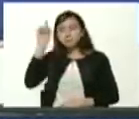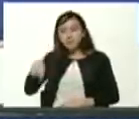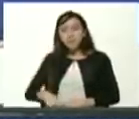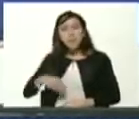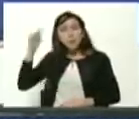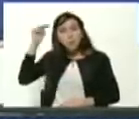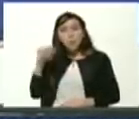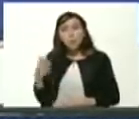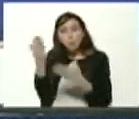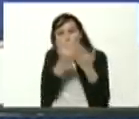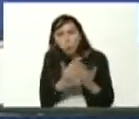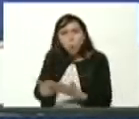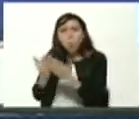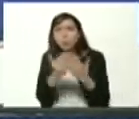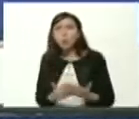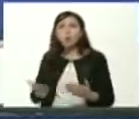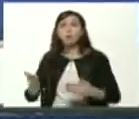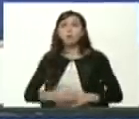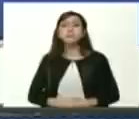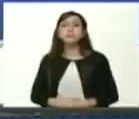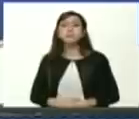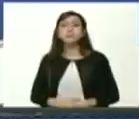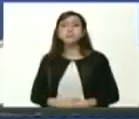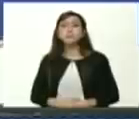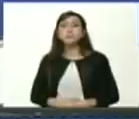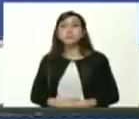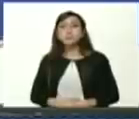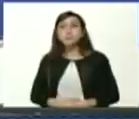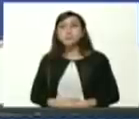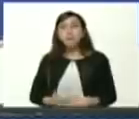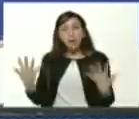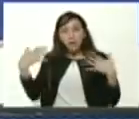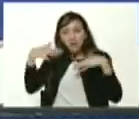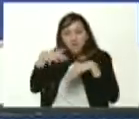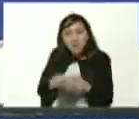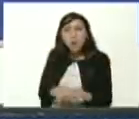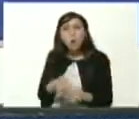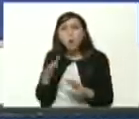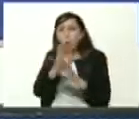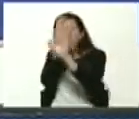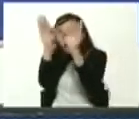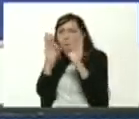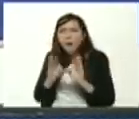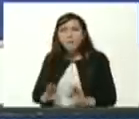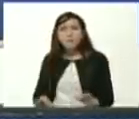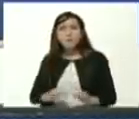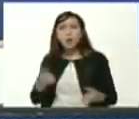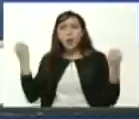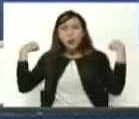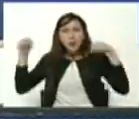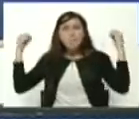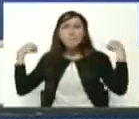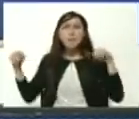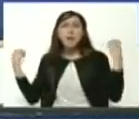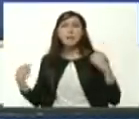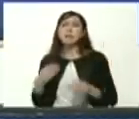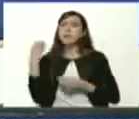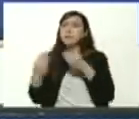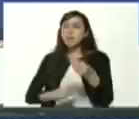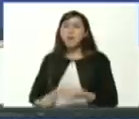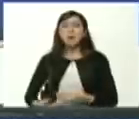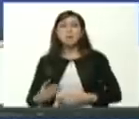maestro y estudiante con el método de la praxis de la dialéctica